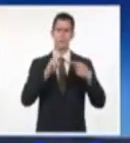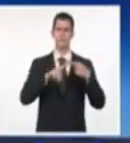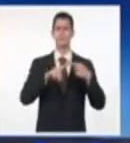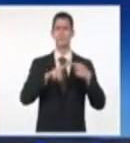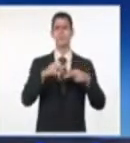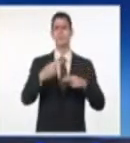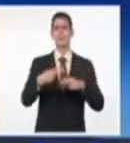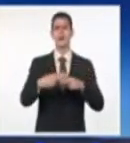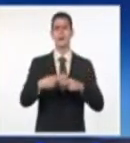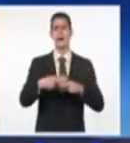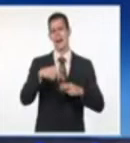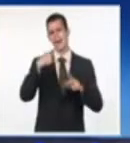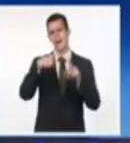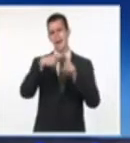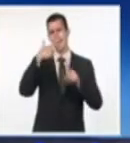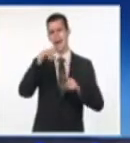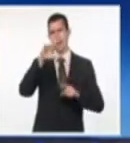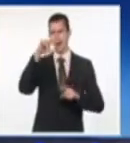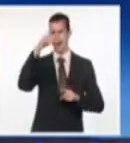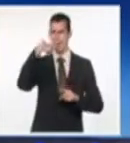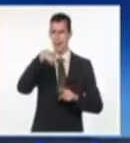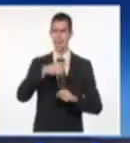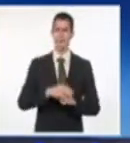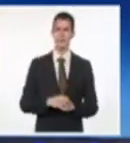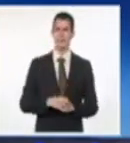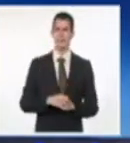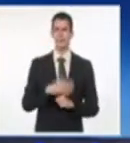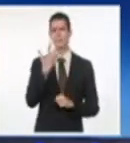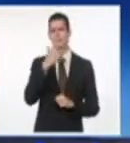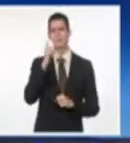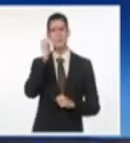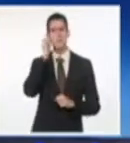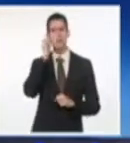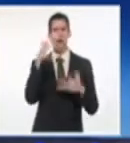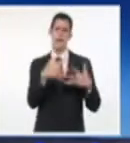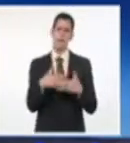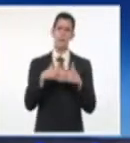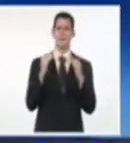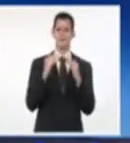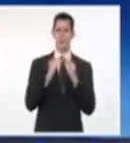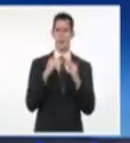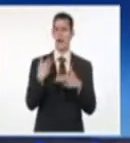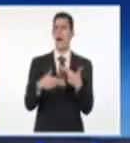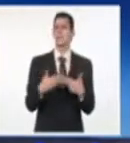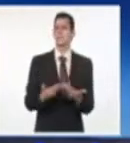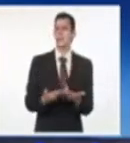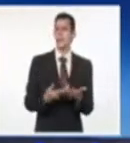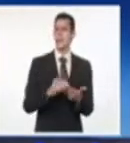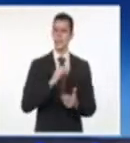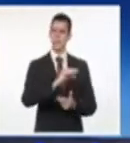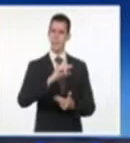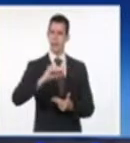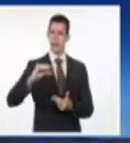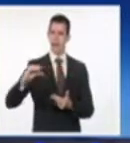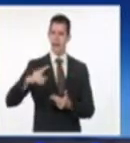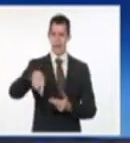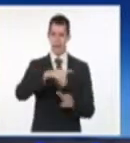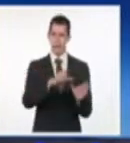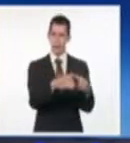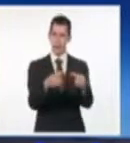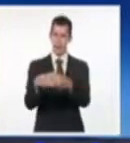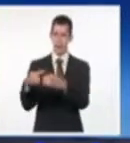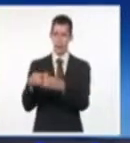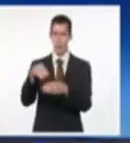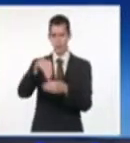Cuba, del Instituto Nacional Demócrata, parece que no está muy feliz con ese estilo, con el estilo de esta contrarrevolucionaria pagada.